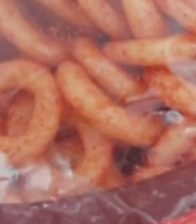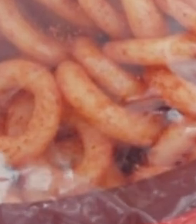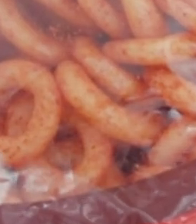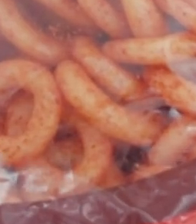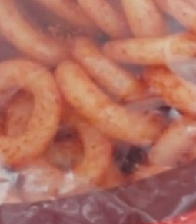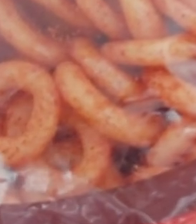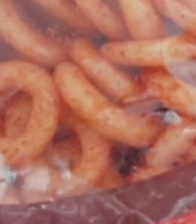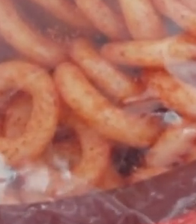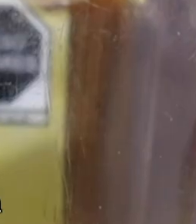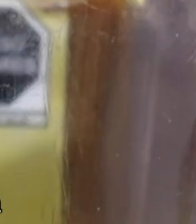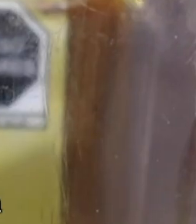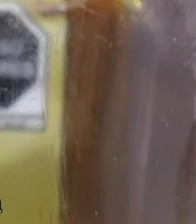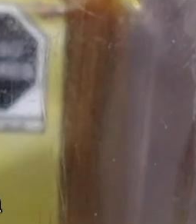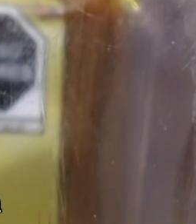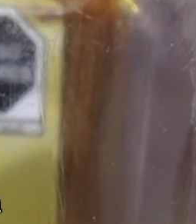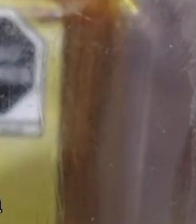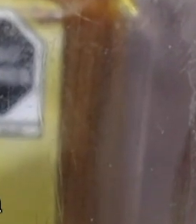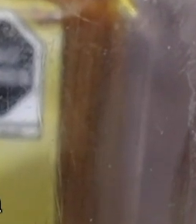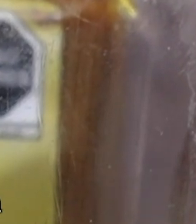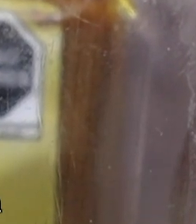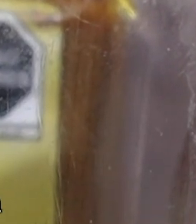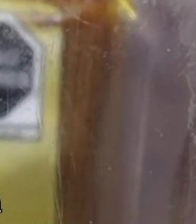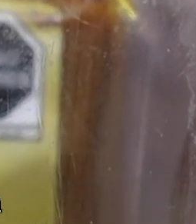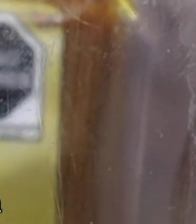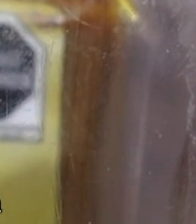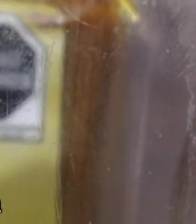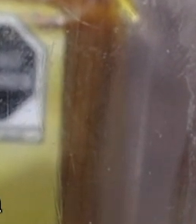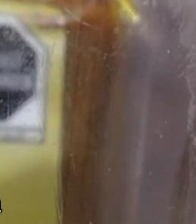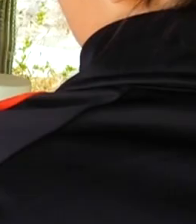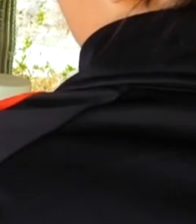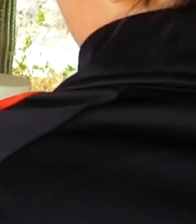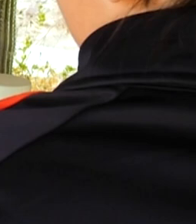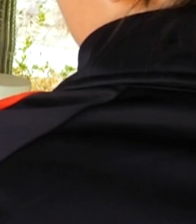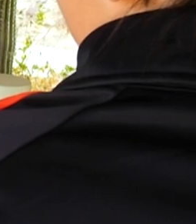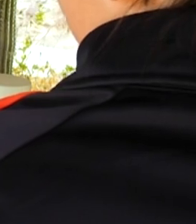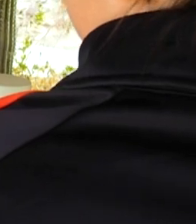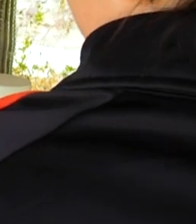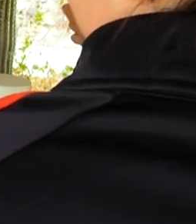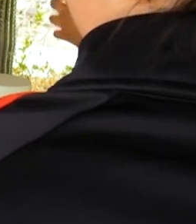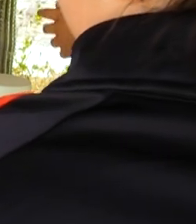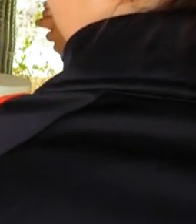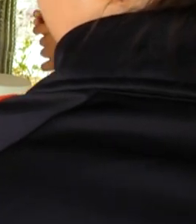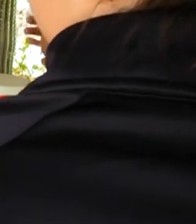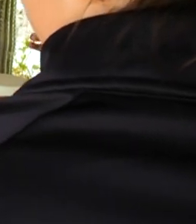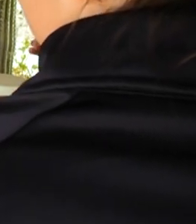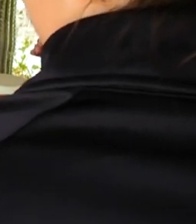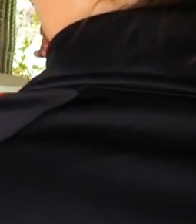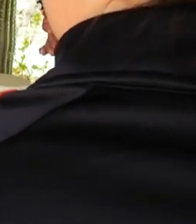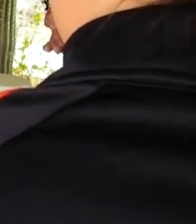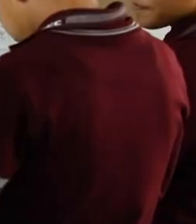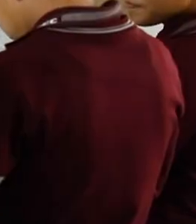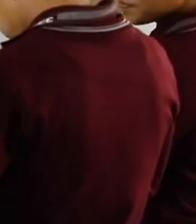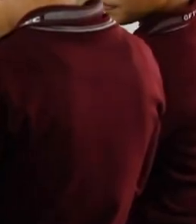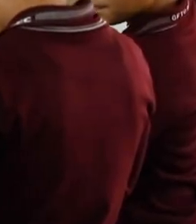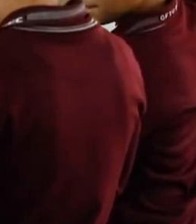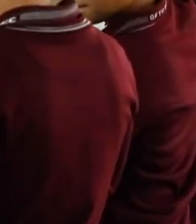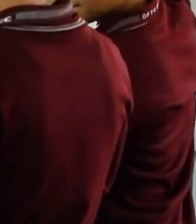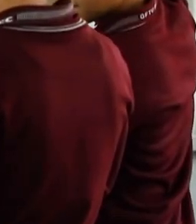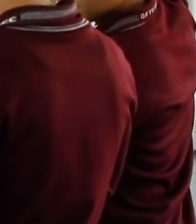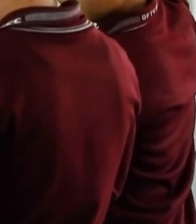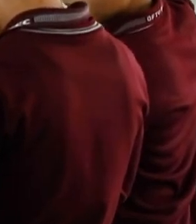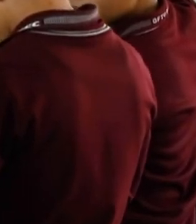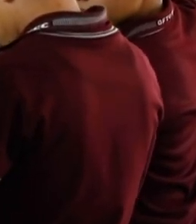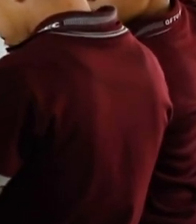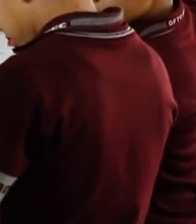a alimentos procesados que por su exceso de sal, azúcar y grasa ponían en riesgo su salud. Ahora,